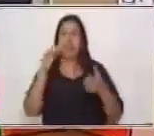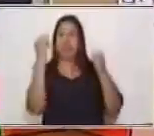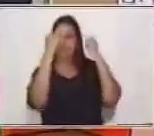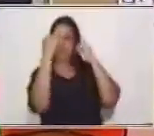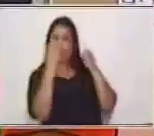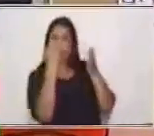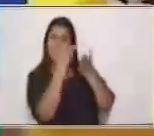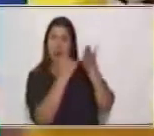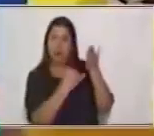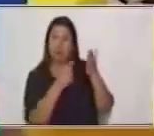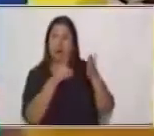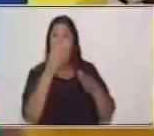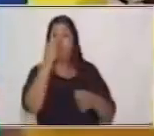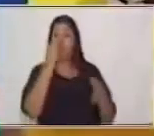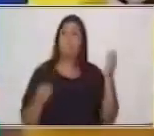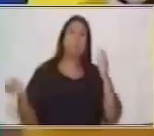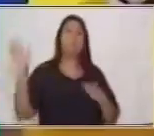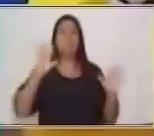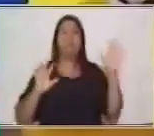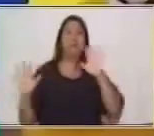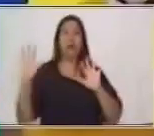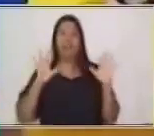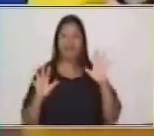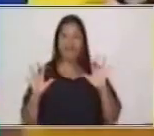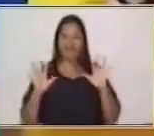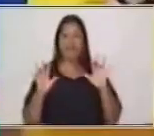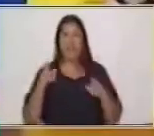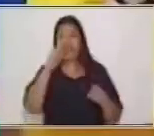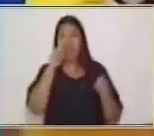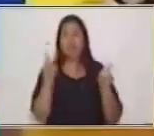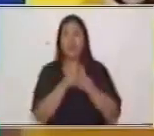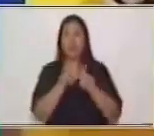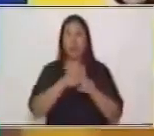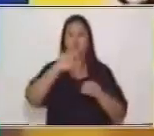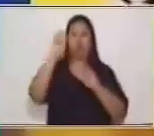caracterización. También encontramos un mago,